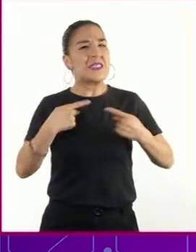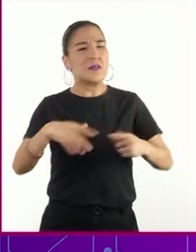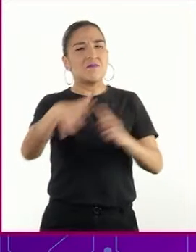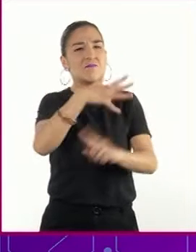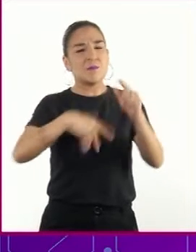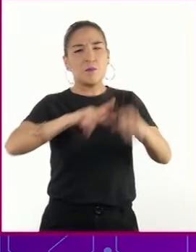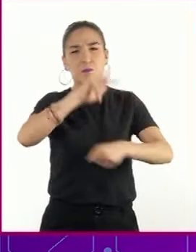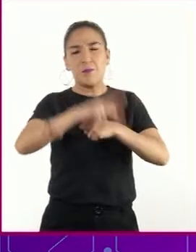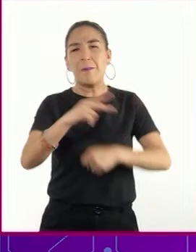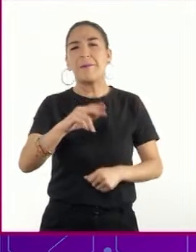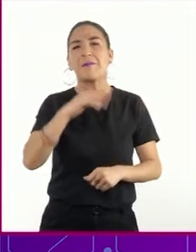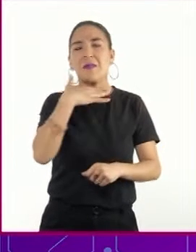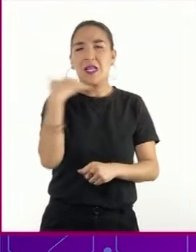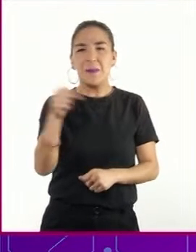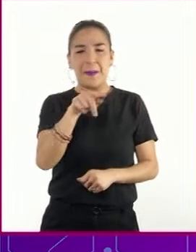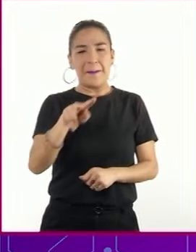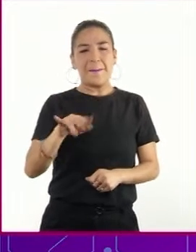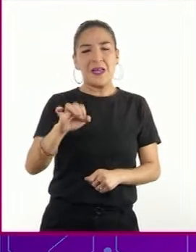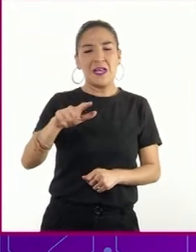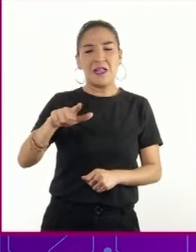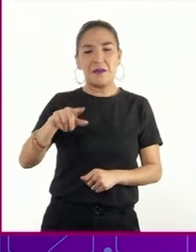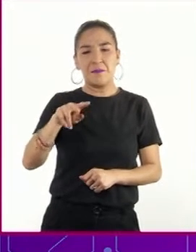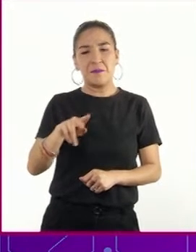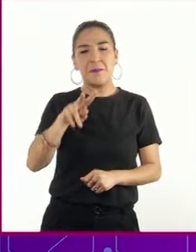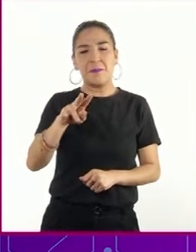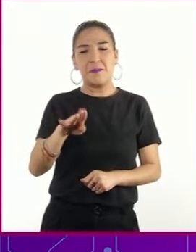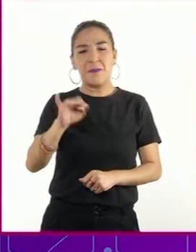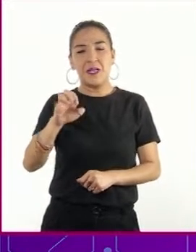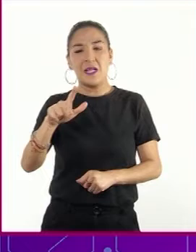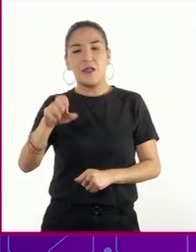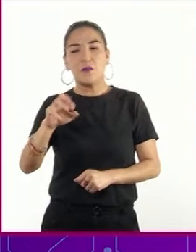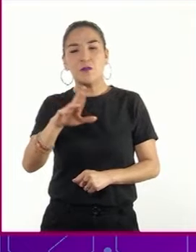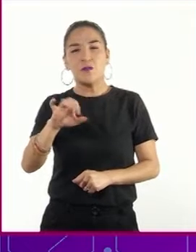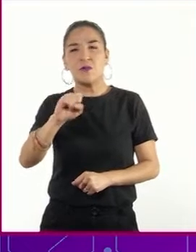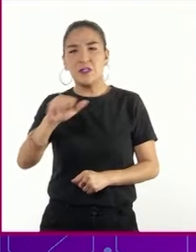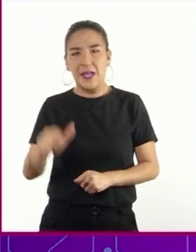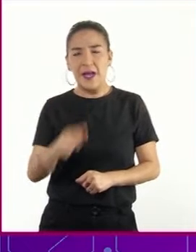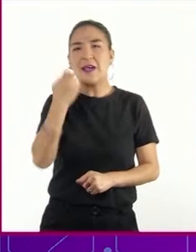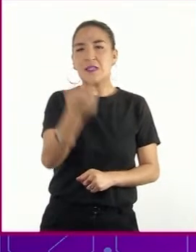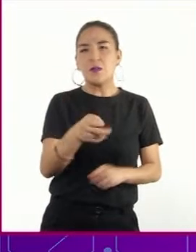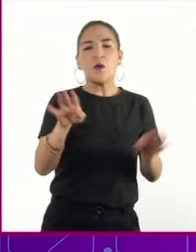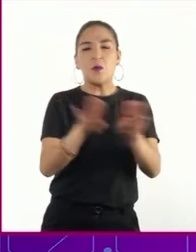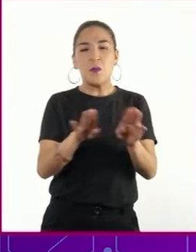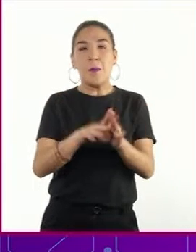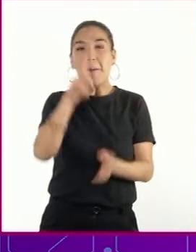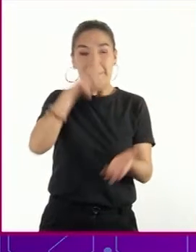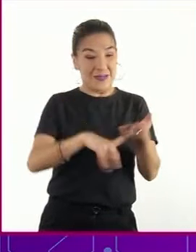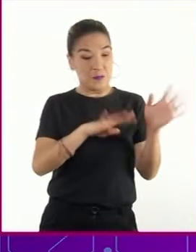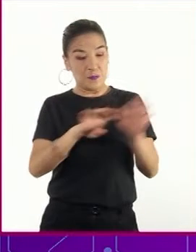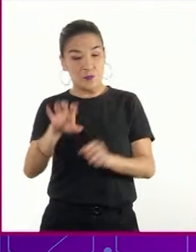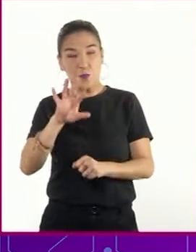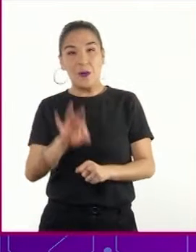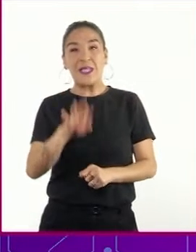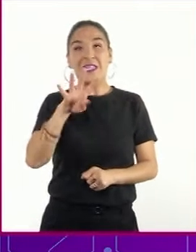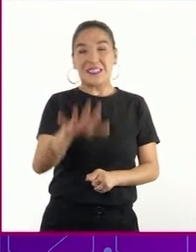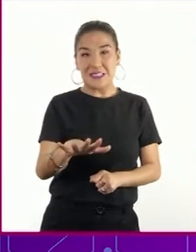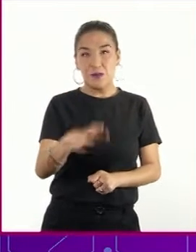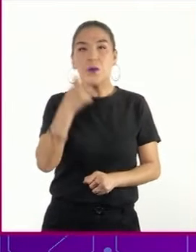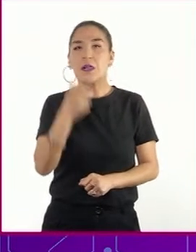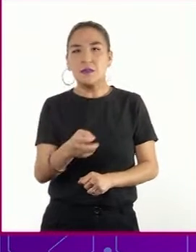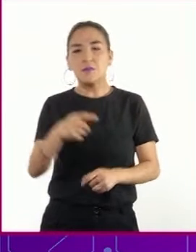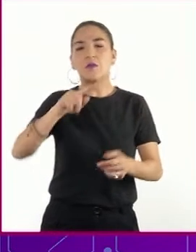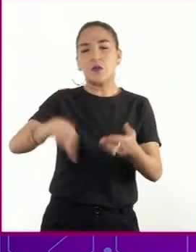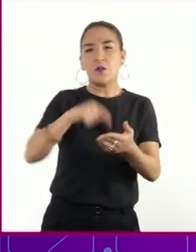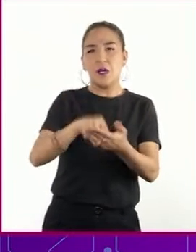en Bielorrusia, y avanzó hacia Polonia. A inicios de 1945, los soviéticos ya habían liberado